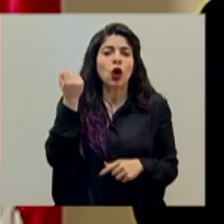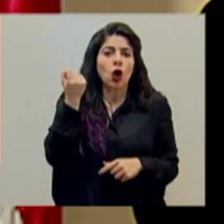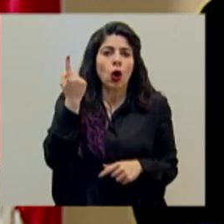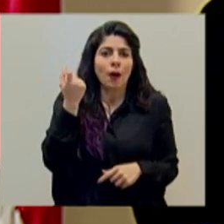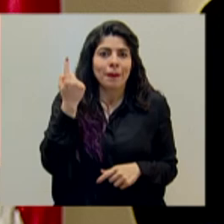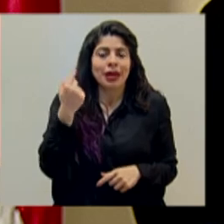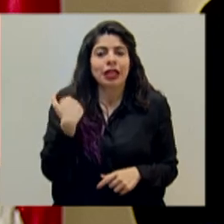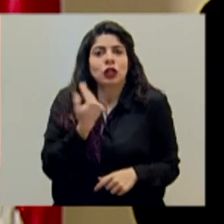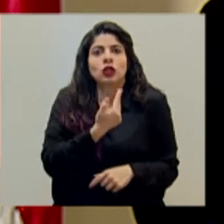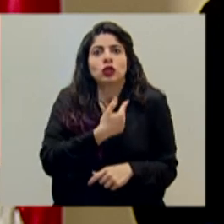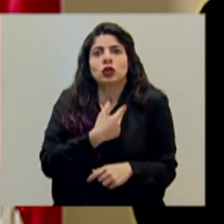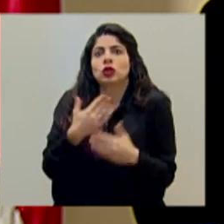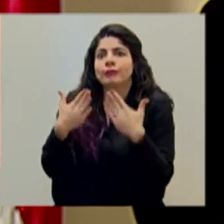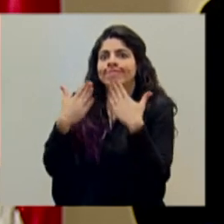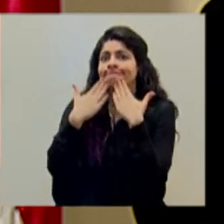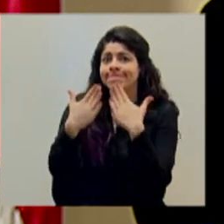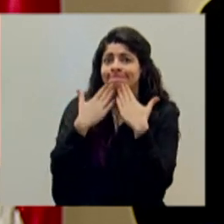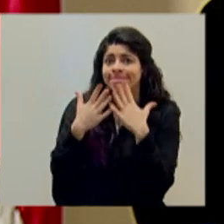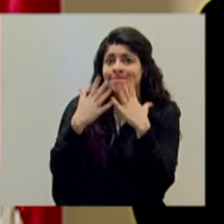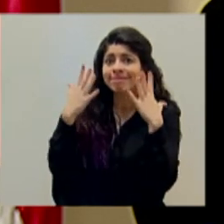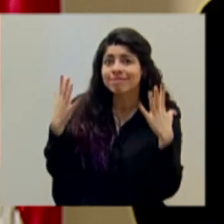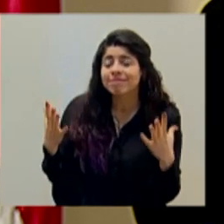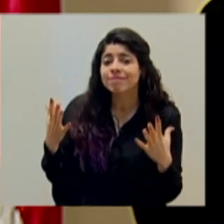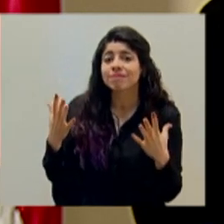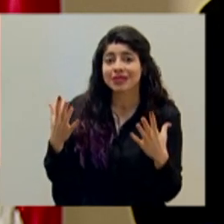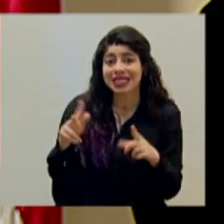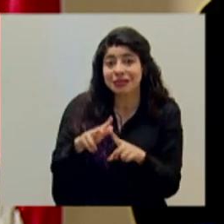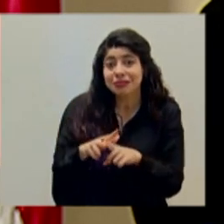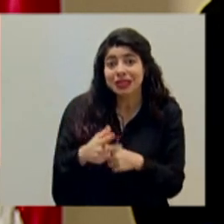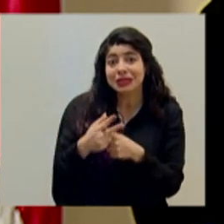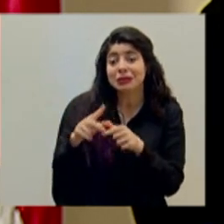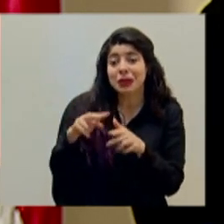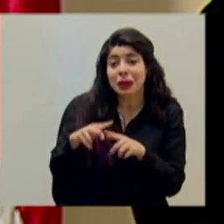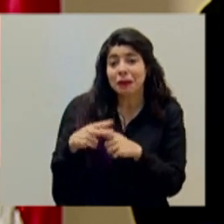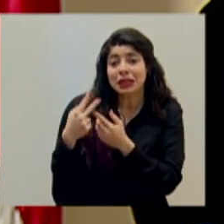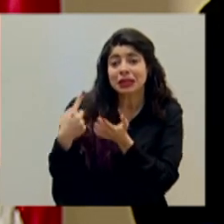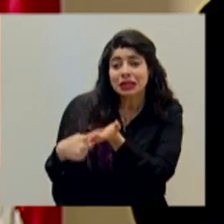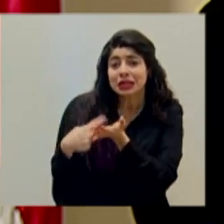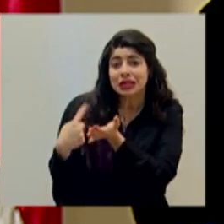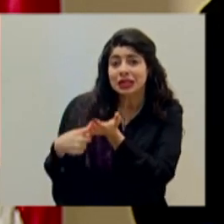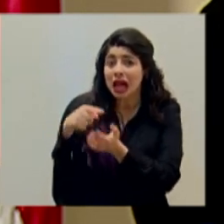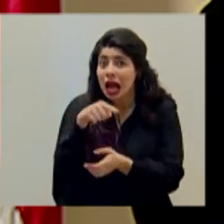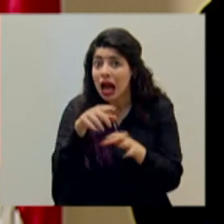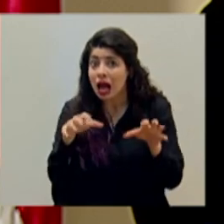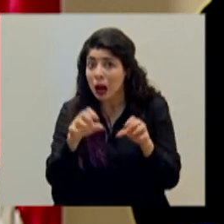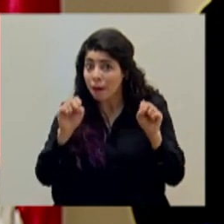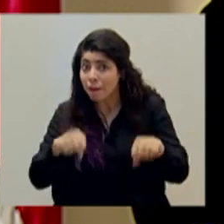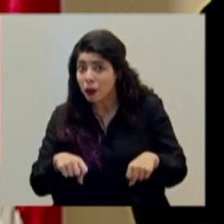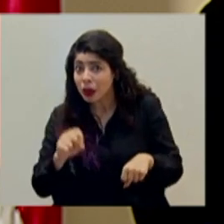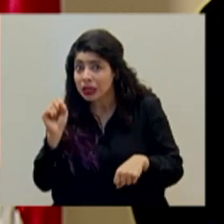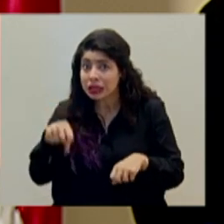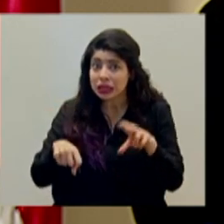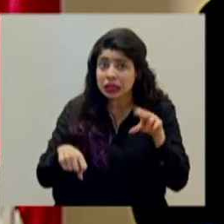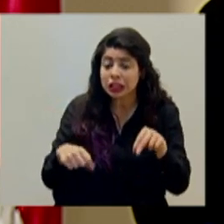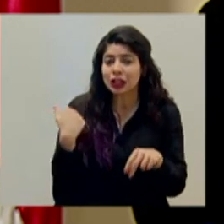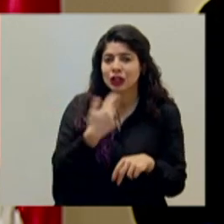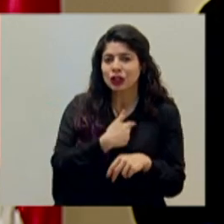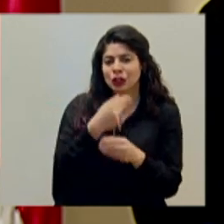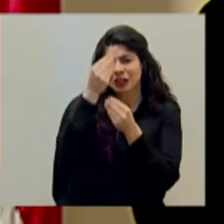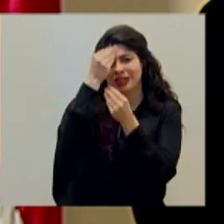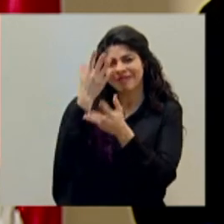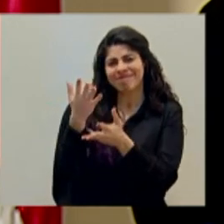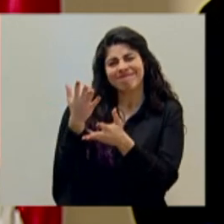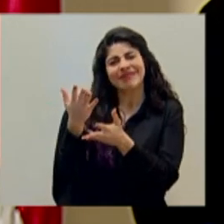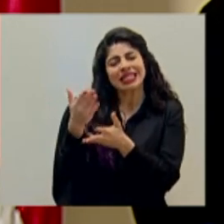lo cual agradecemos enormemente, desde un inicio que se hicieron conversaciones para ver si se podían realizar esta actividad, se les indicó que había